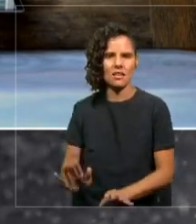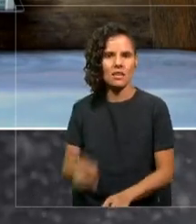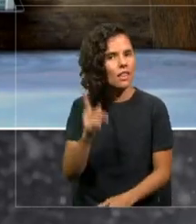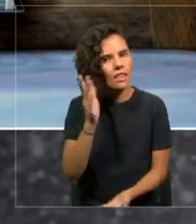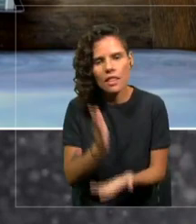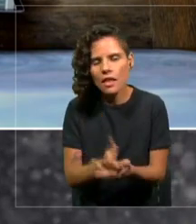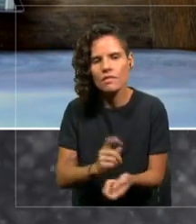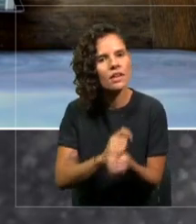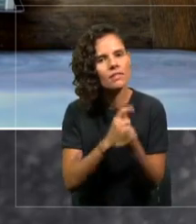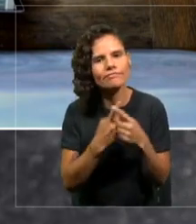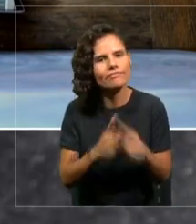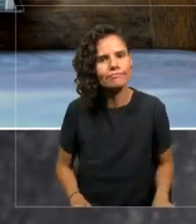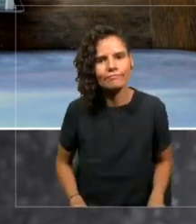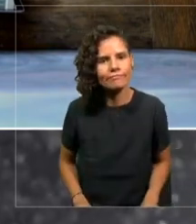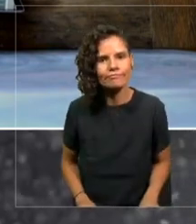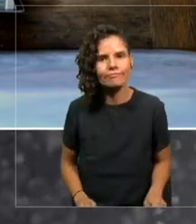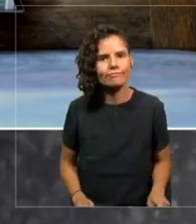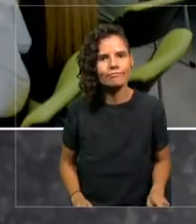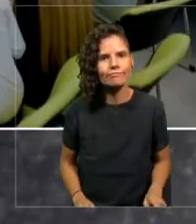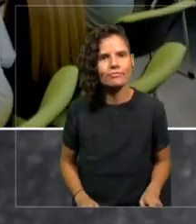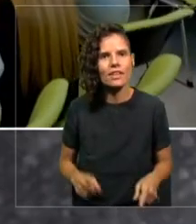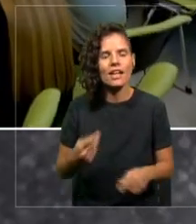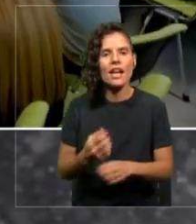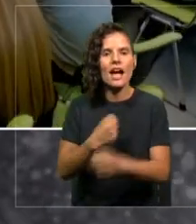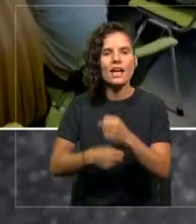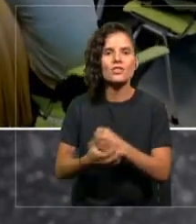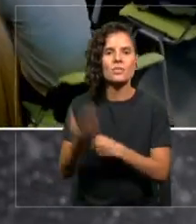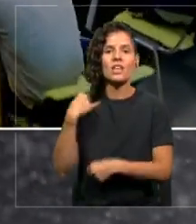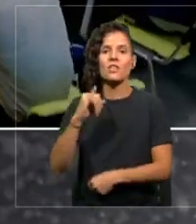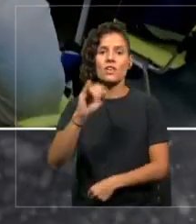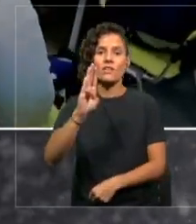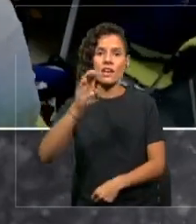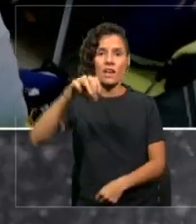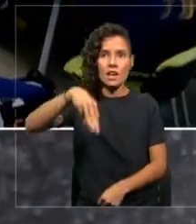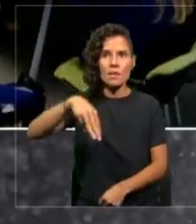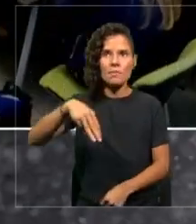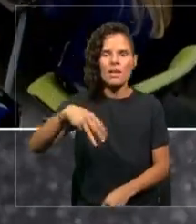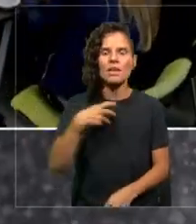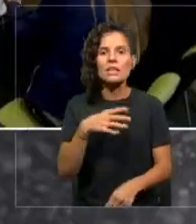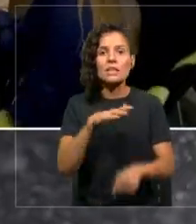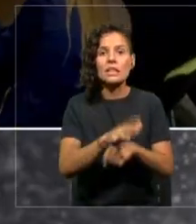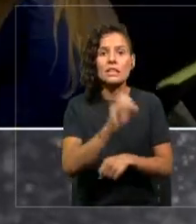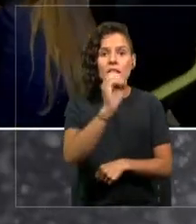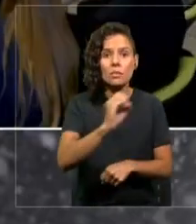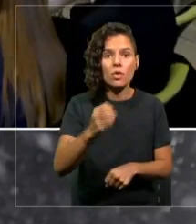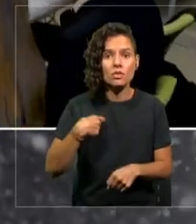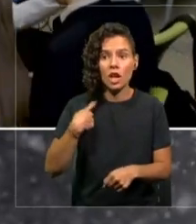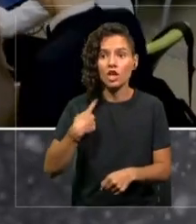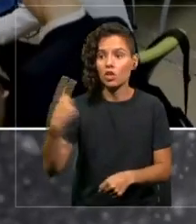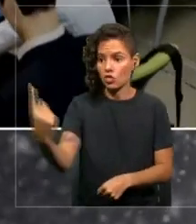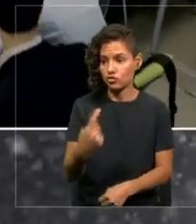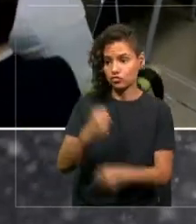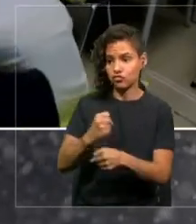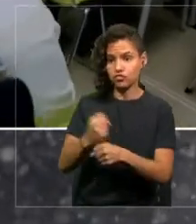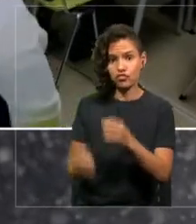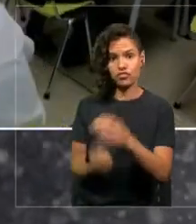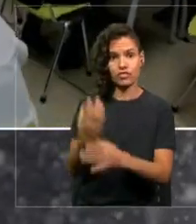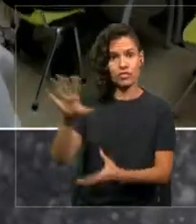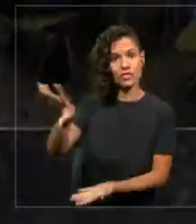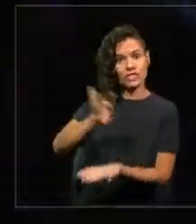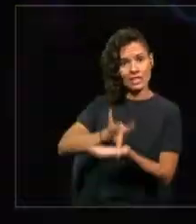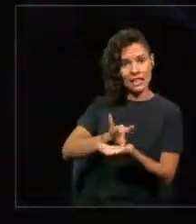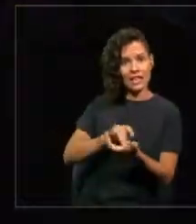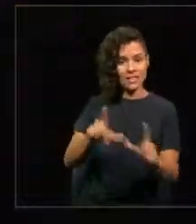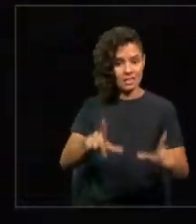cambiar. El año pasado en IBM el 15% de toda la gente que hemos contratado no tenía títulos. Tenían